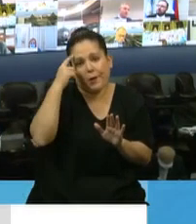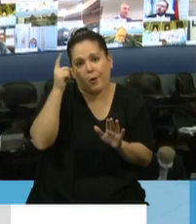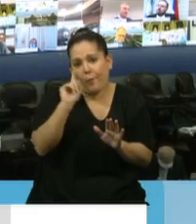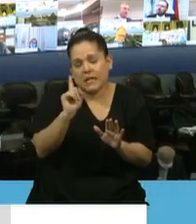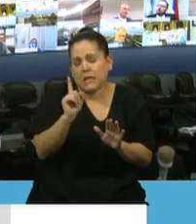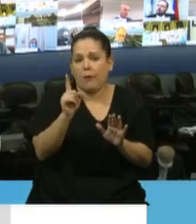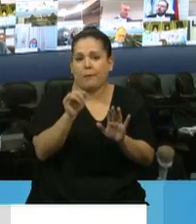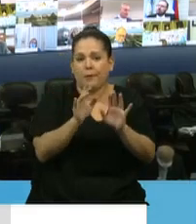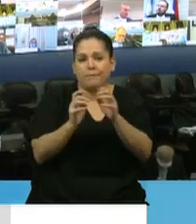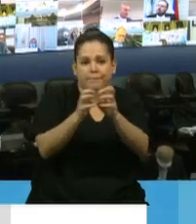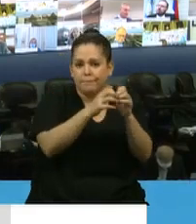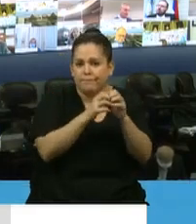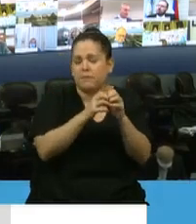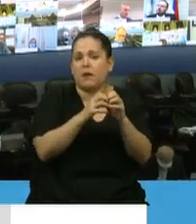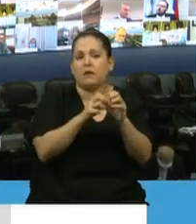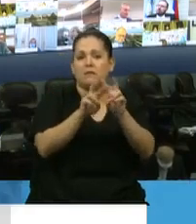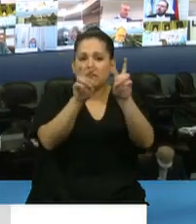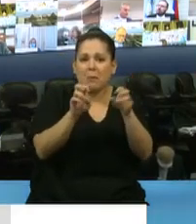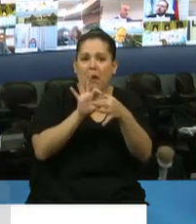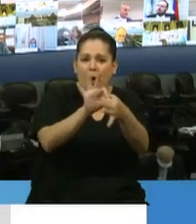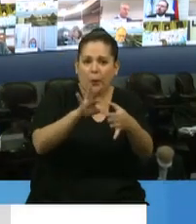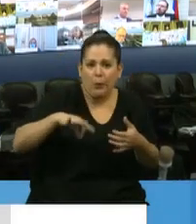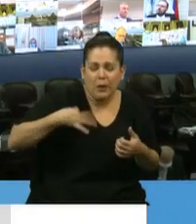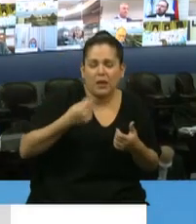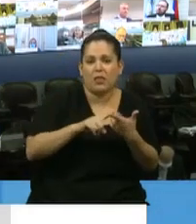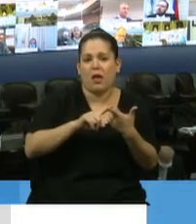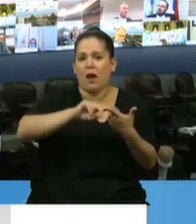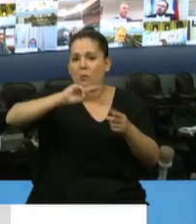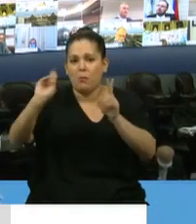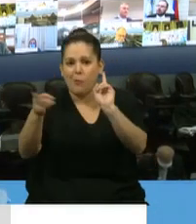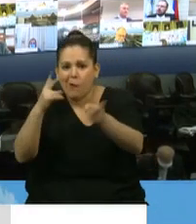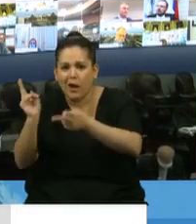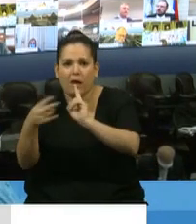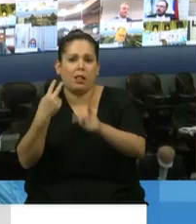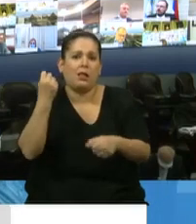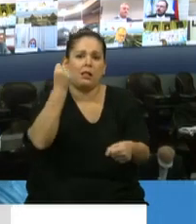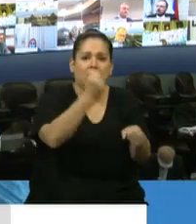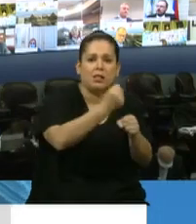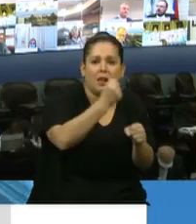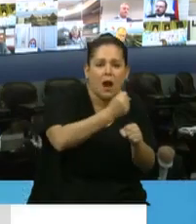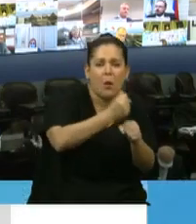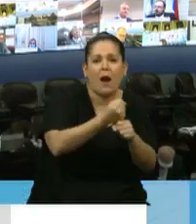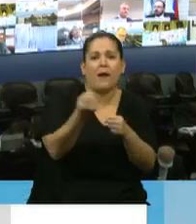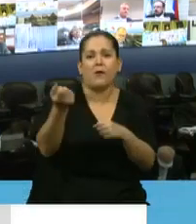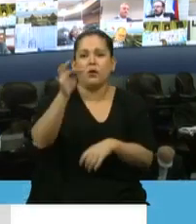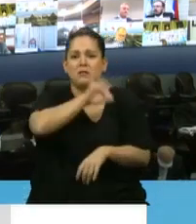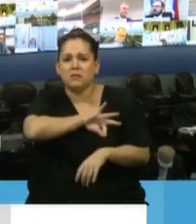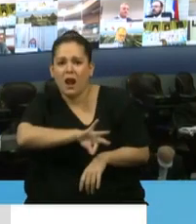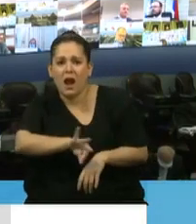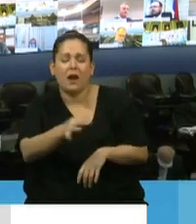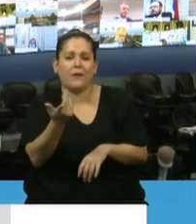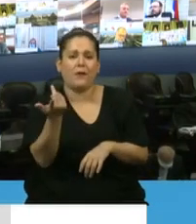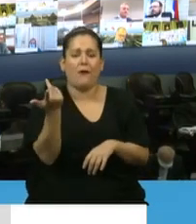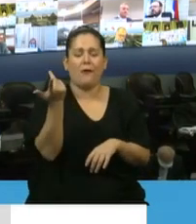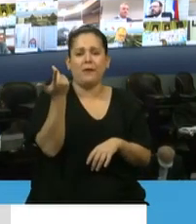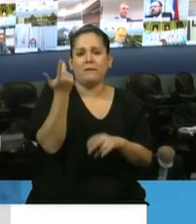con la vida, pero que tiene que ver con la muerte, que tiene que ver con el trabajo, que tiene que ver con el salario, que